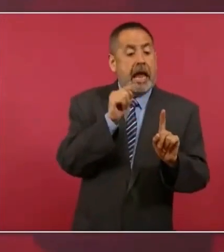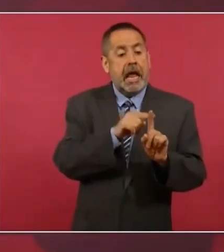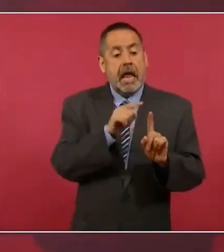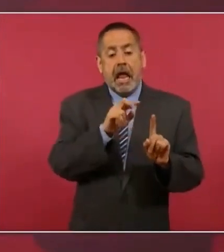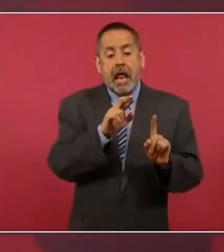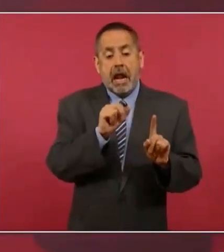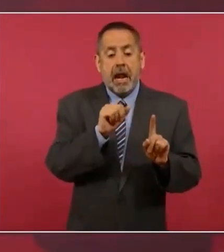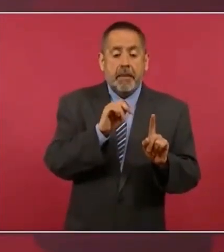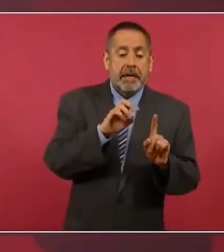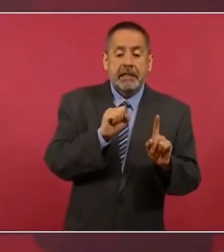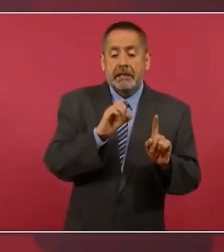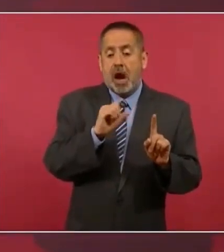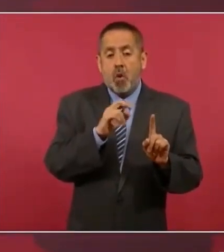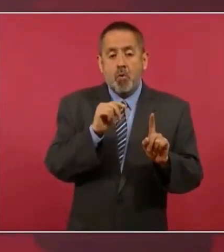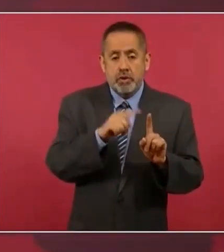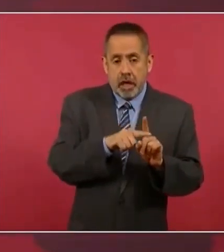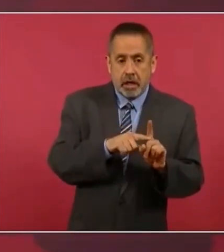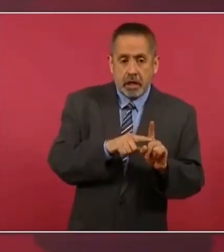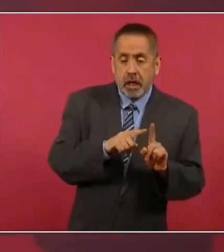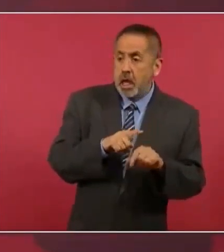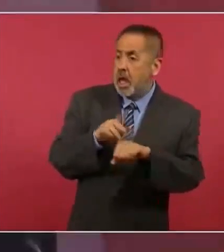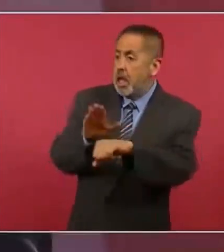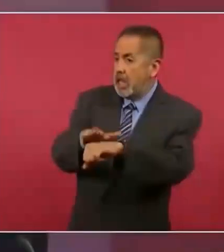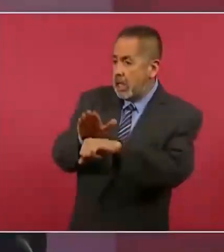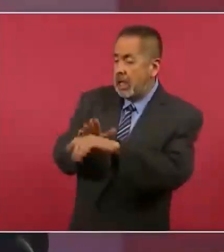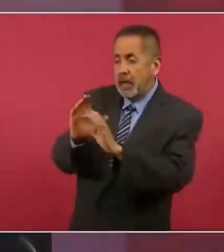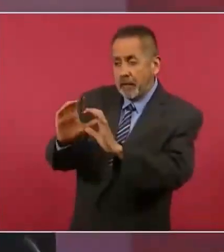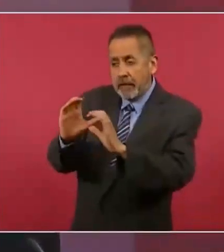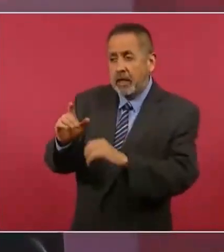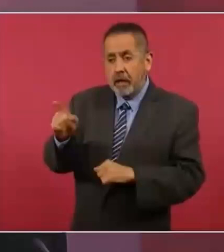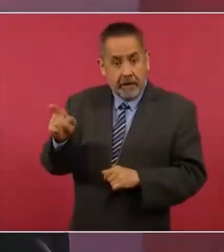este... le advirtió a Calderón